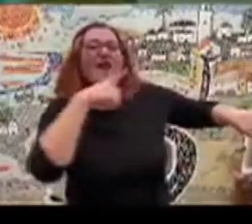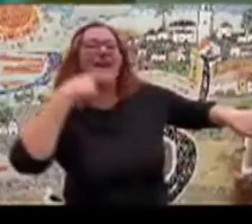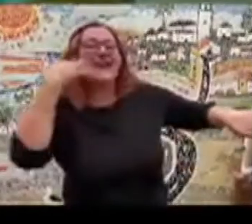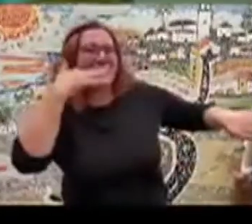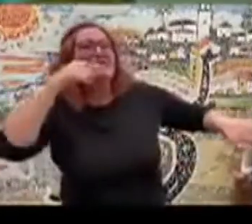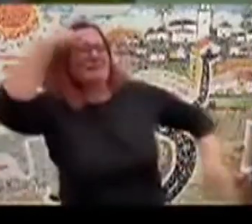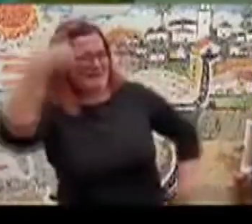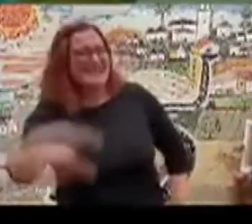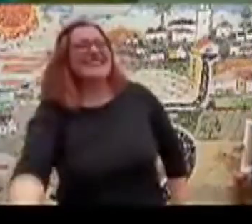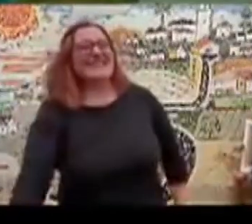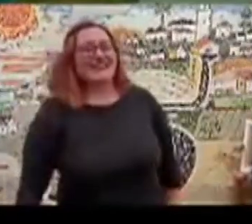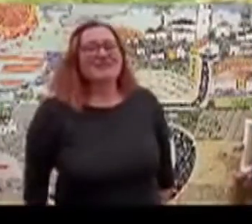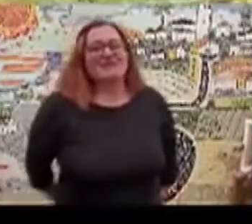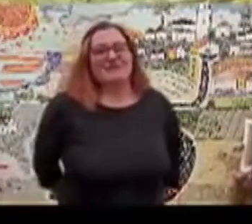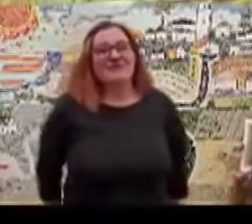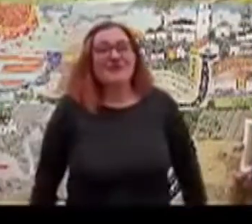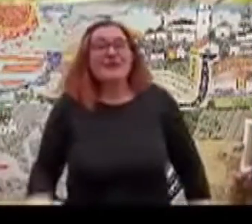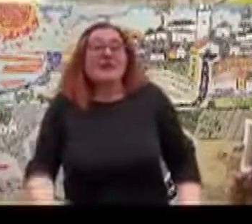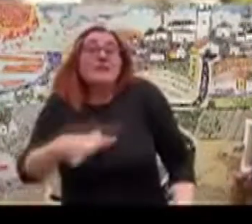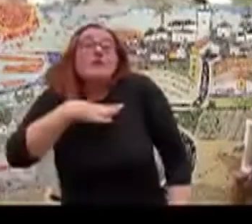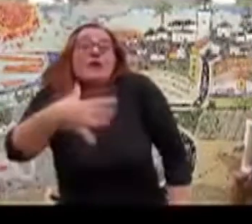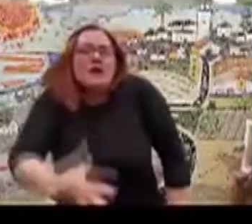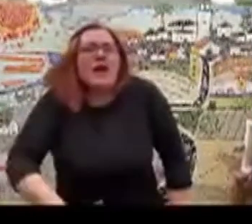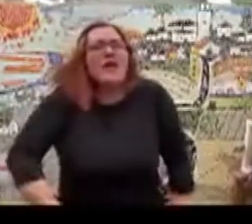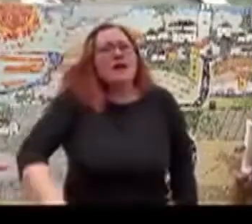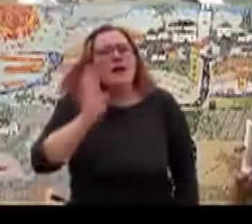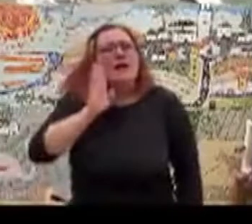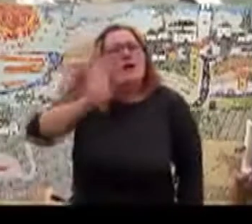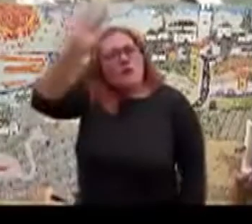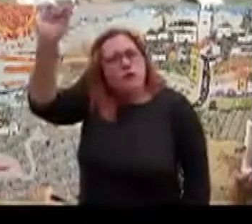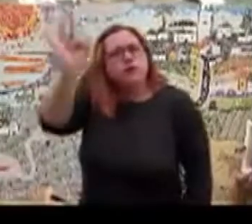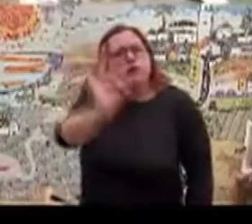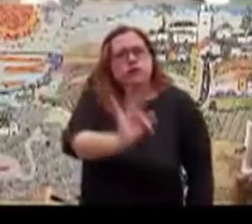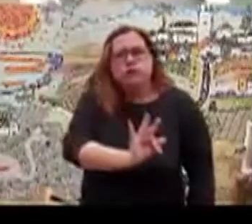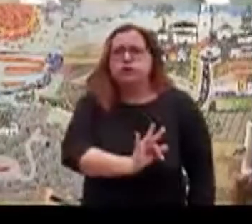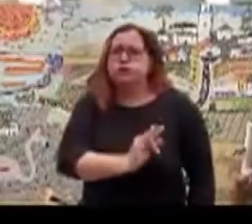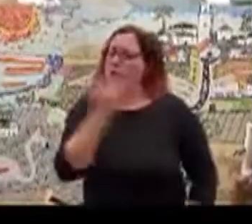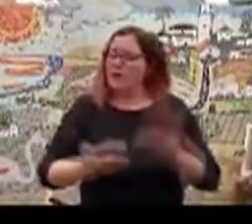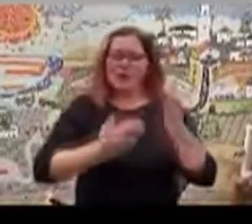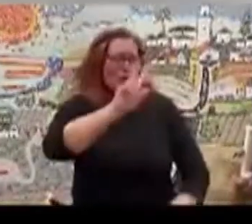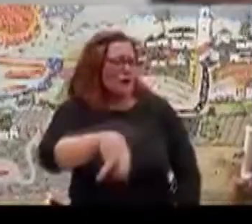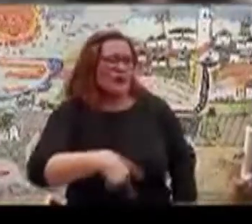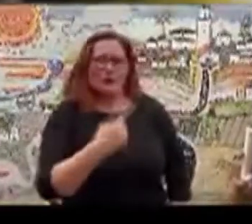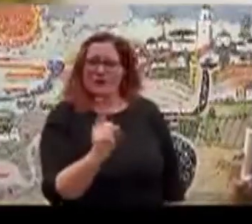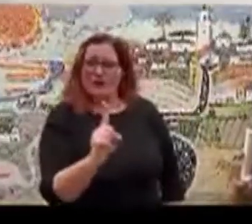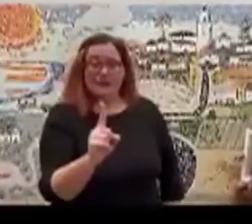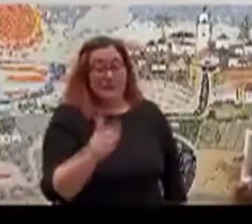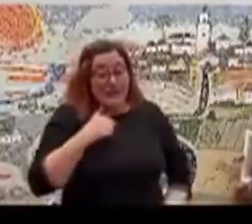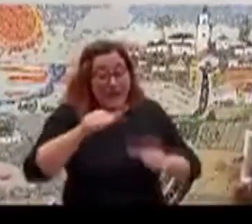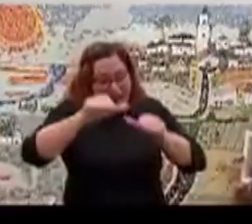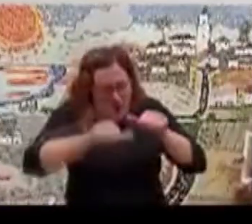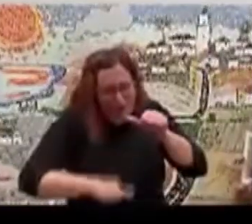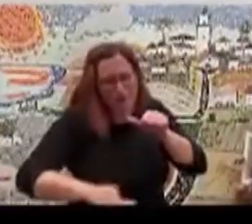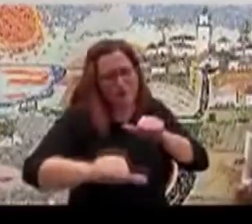Ahora sé reír. Quizá tenía que pasar. No es justo,